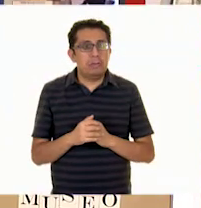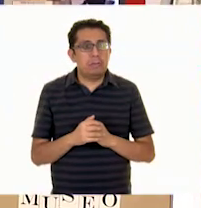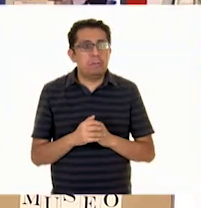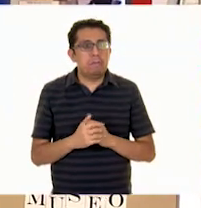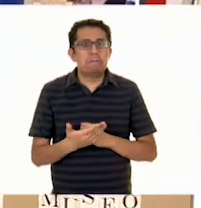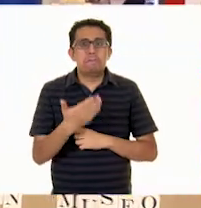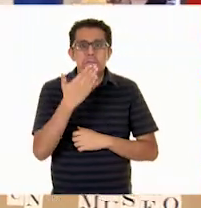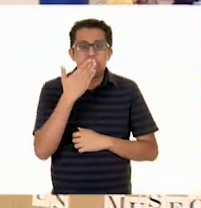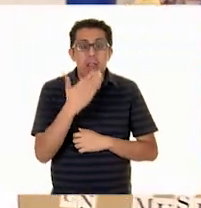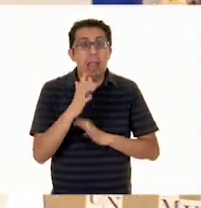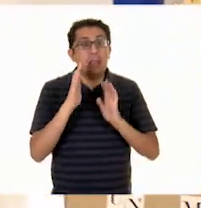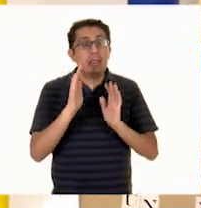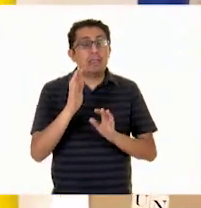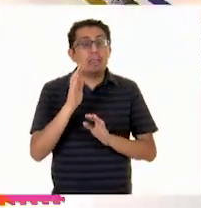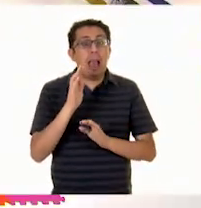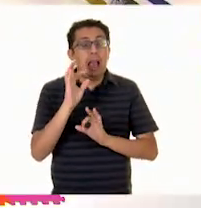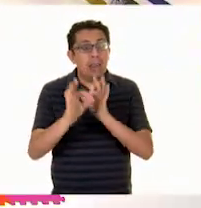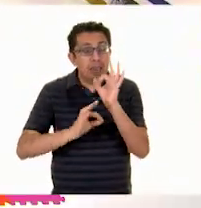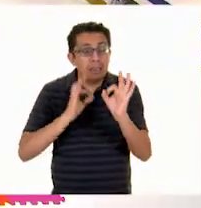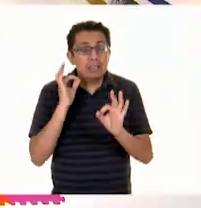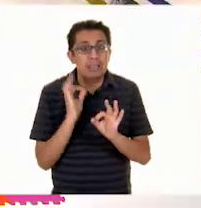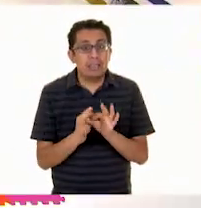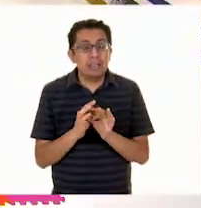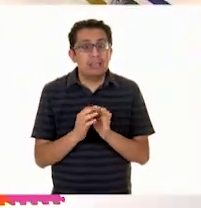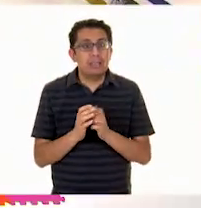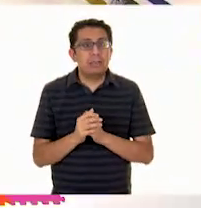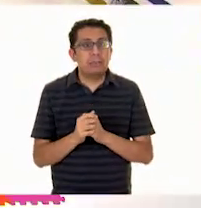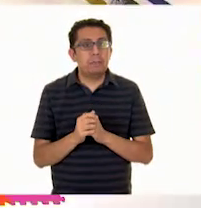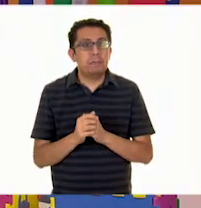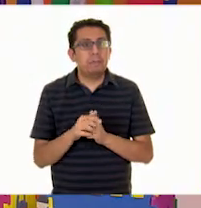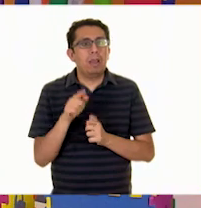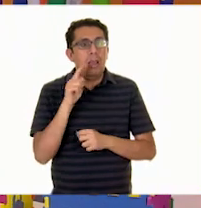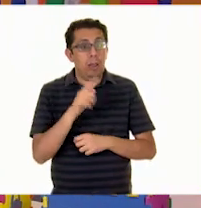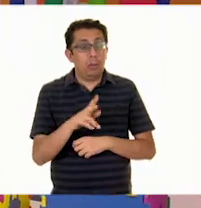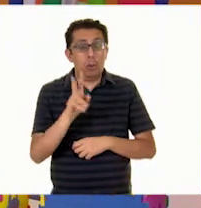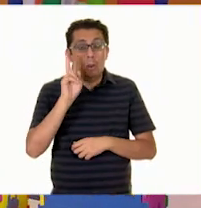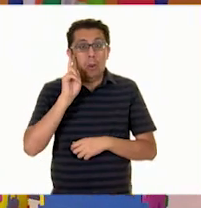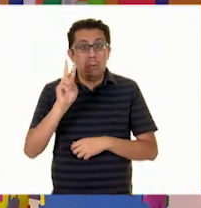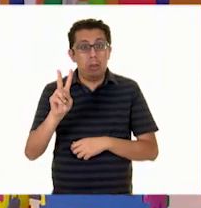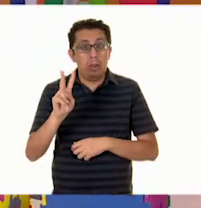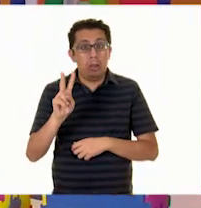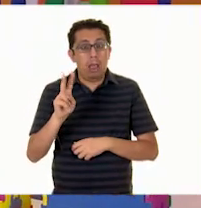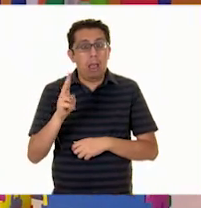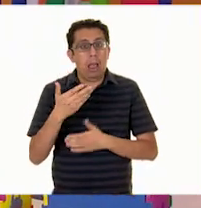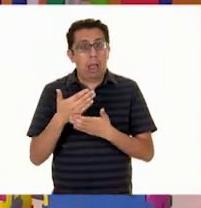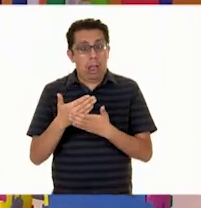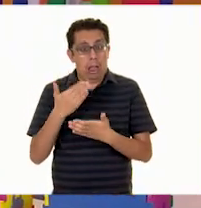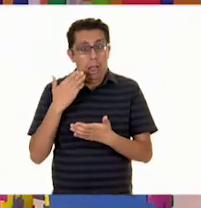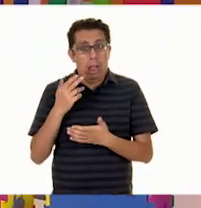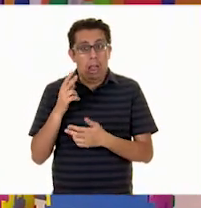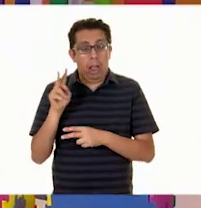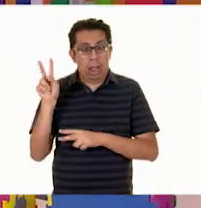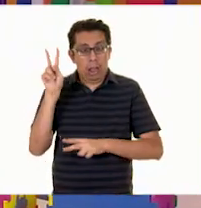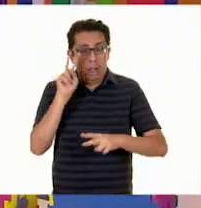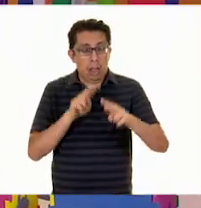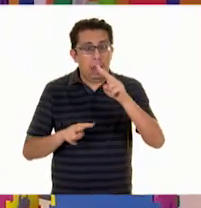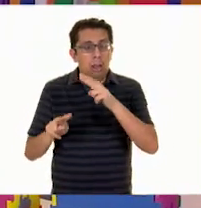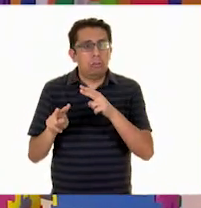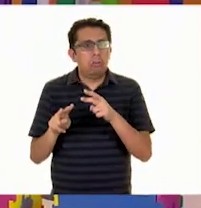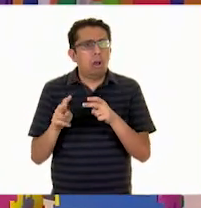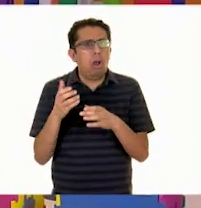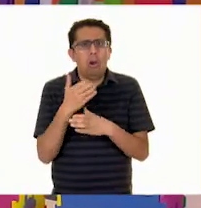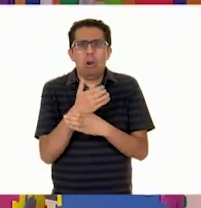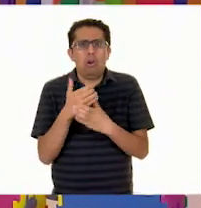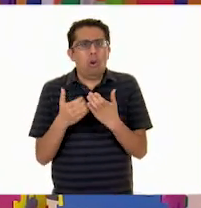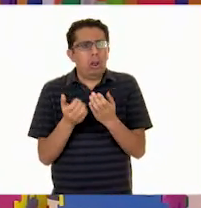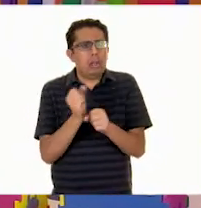Muy bien, ya la tenemos, maestra. Listo. Ahí está. ¿Te diste cuenta lo que acabamos de observar? Que con cualquier cosa